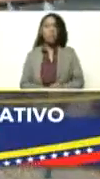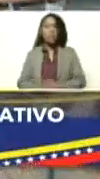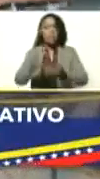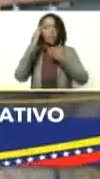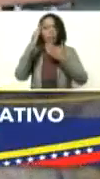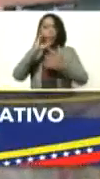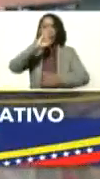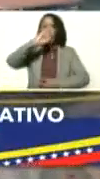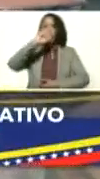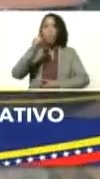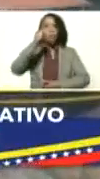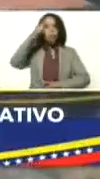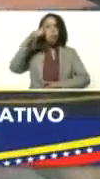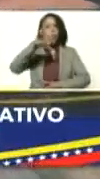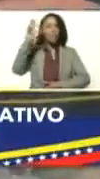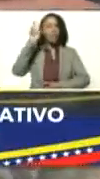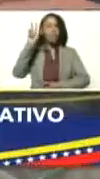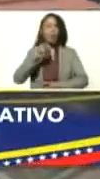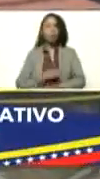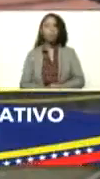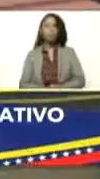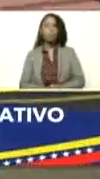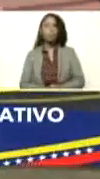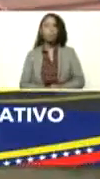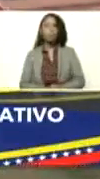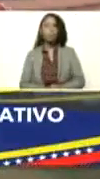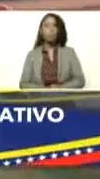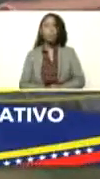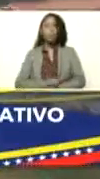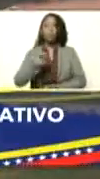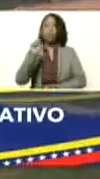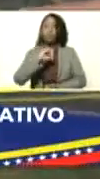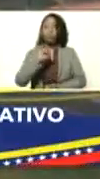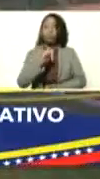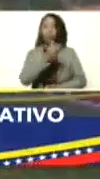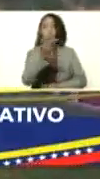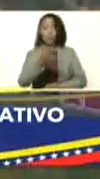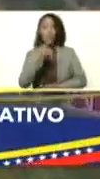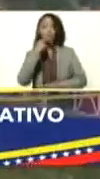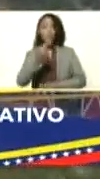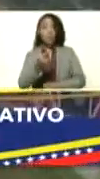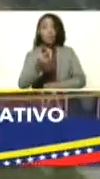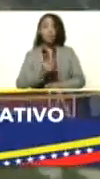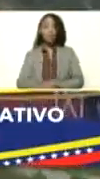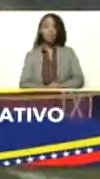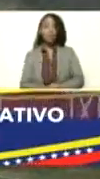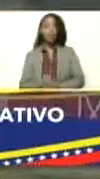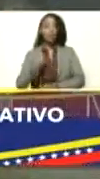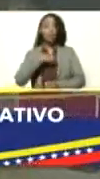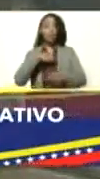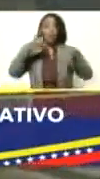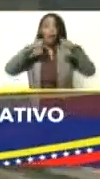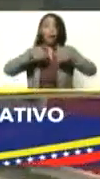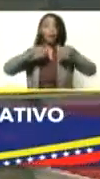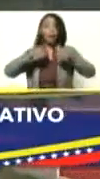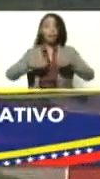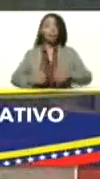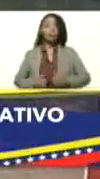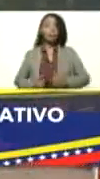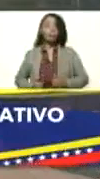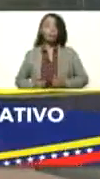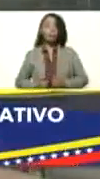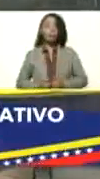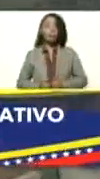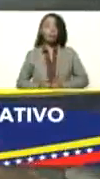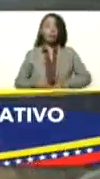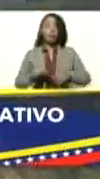amado pueblo de Venezuela. Efectivamente, como usted lo está indicando, nos encontramos en la